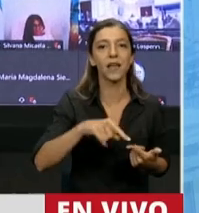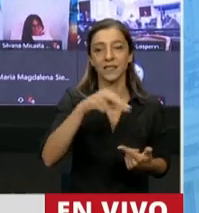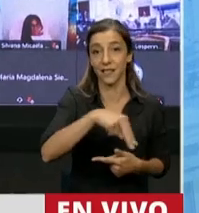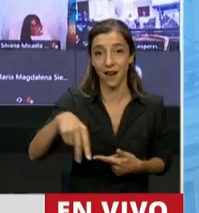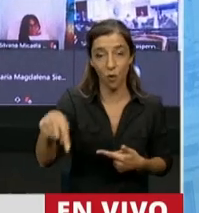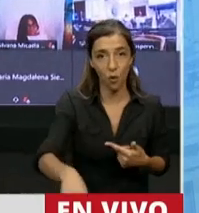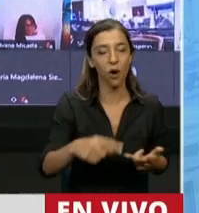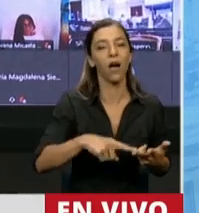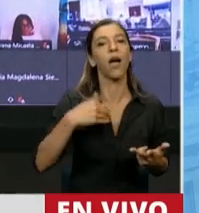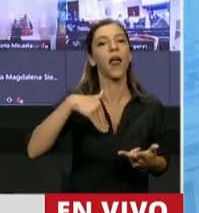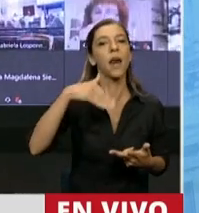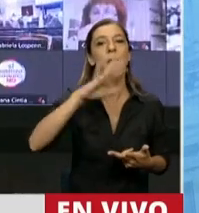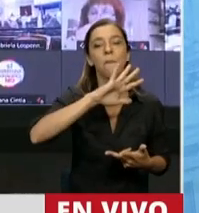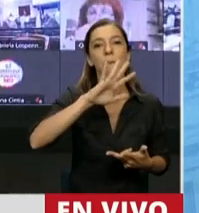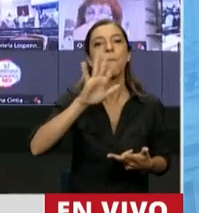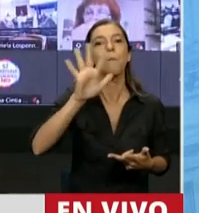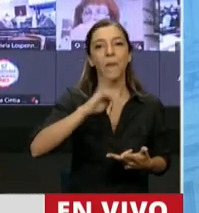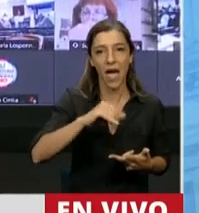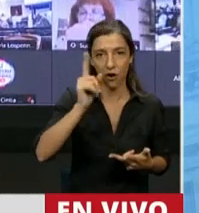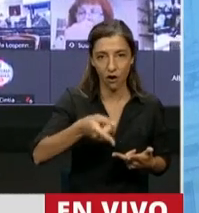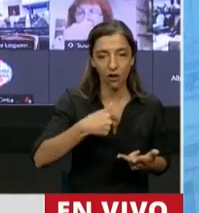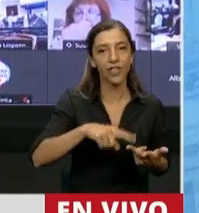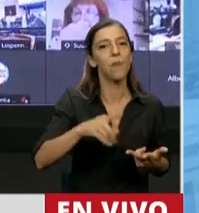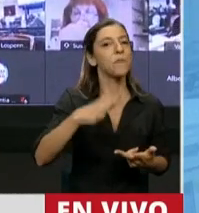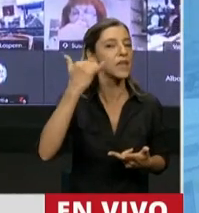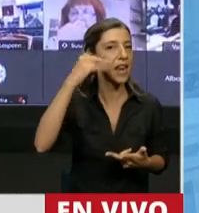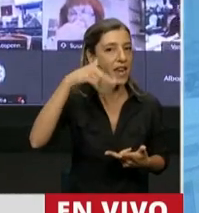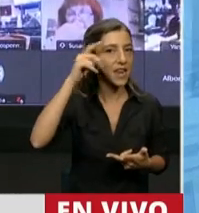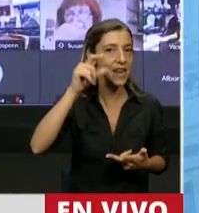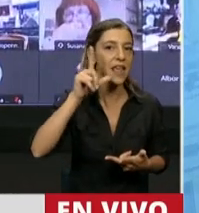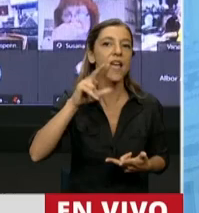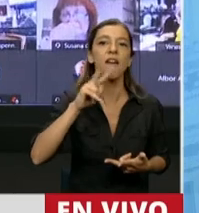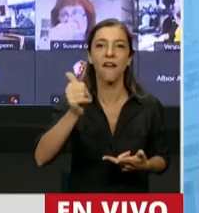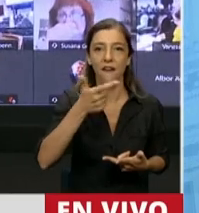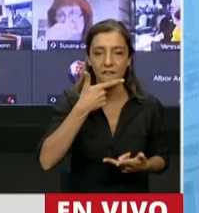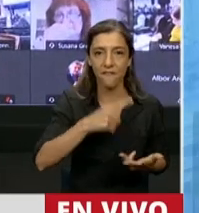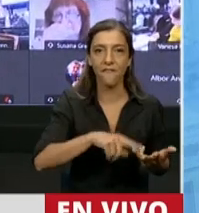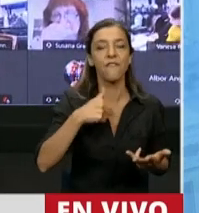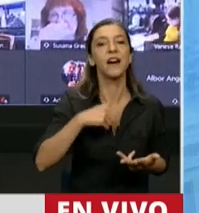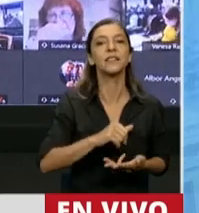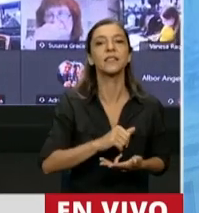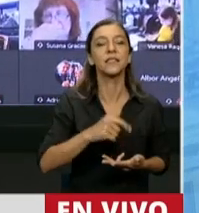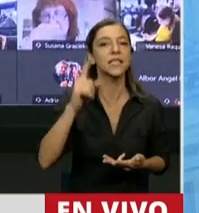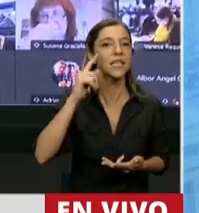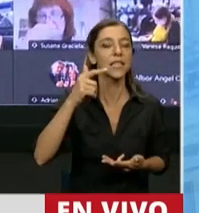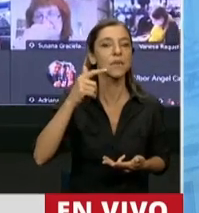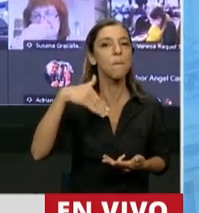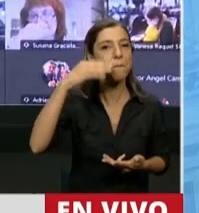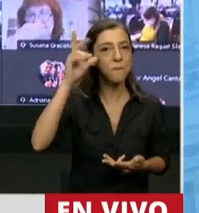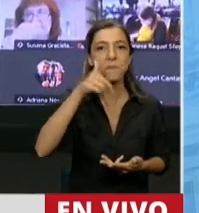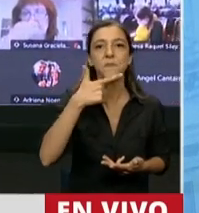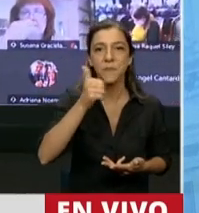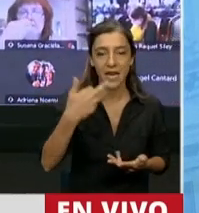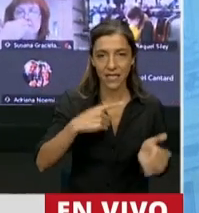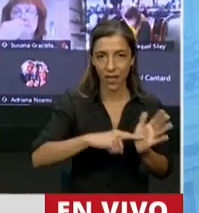Godoy de Merlo, Alberto Darling de Ciudad de Buenos Aires, Yolanda Nievas de Montaña de Ensenada, Ismael Mesa de Ciudad de